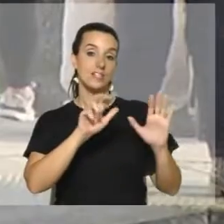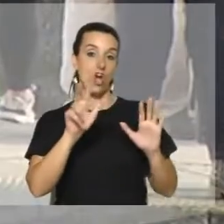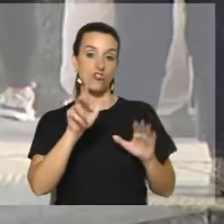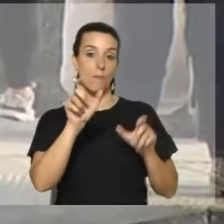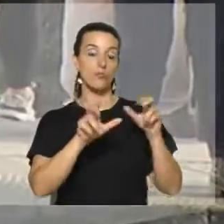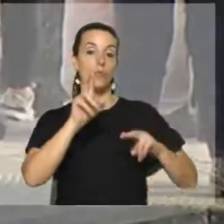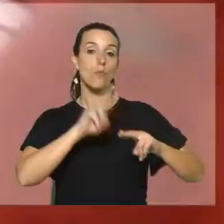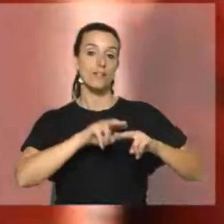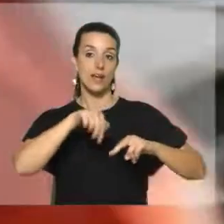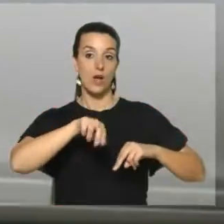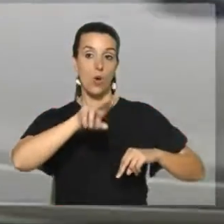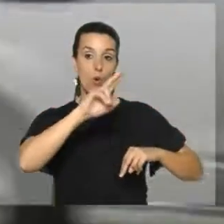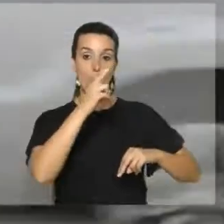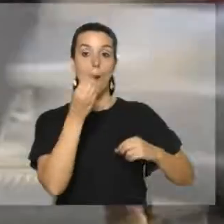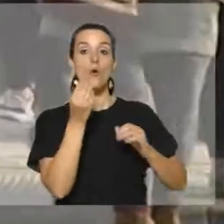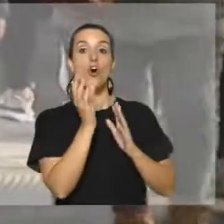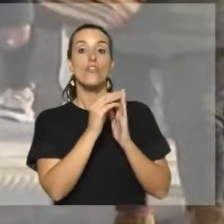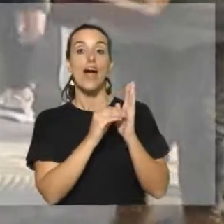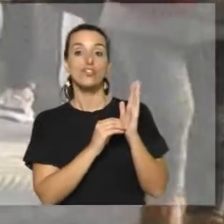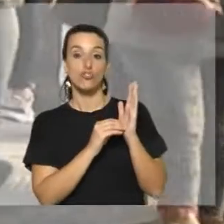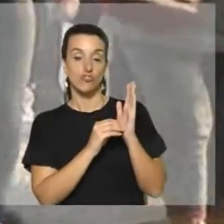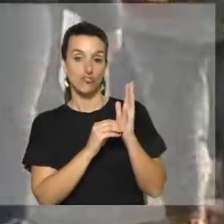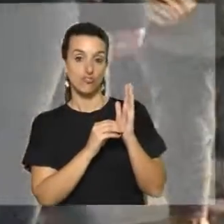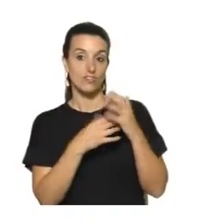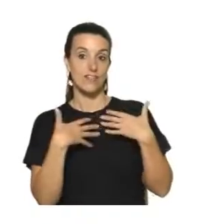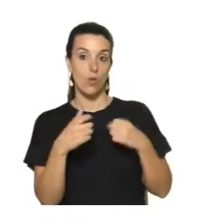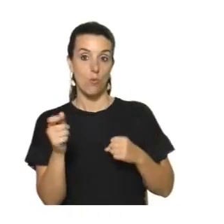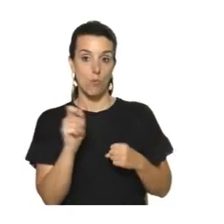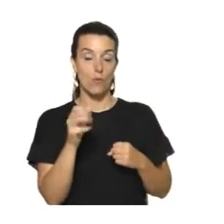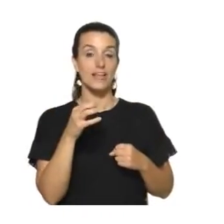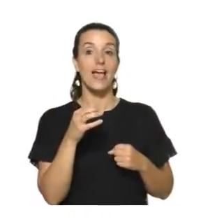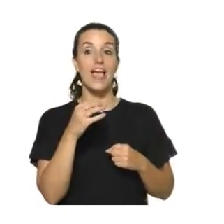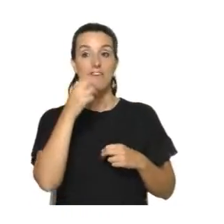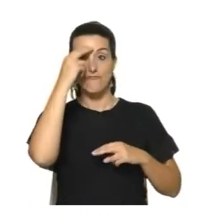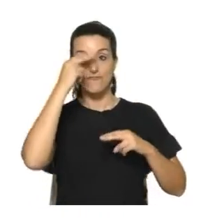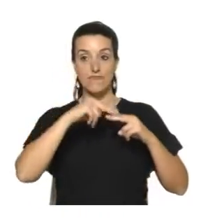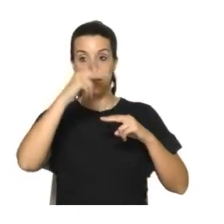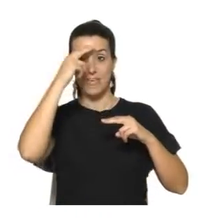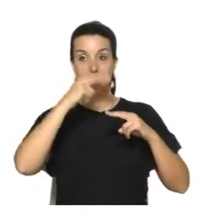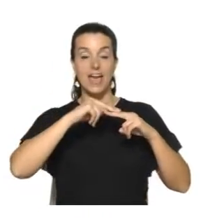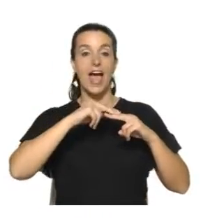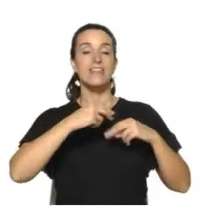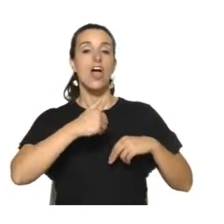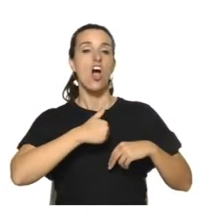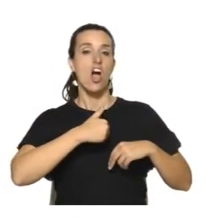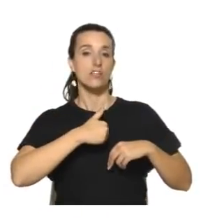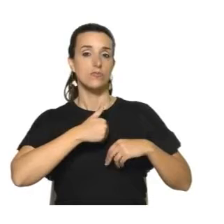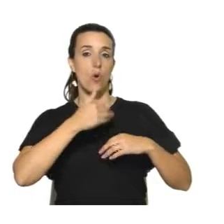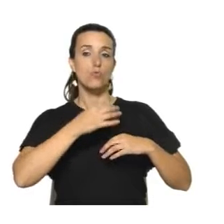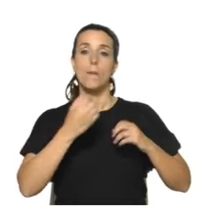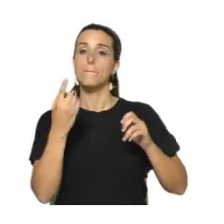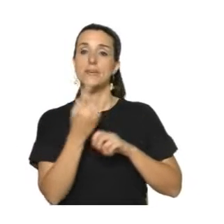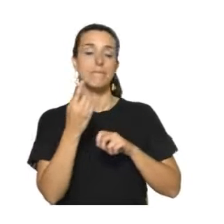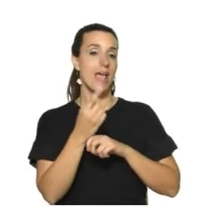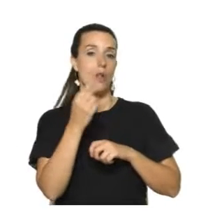defunciones en Uruguay, según los datos del Ministerio de Salud Pública. Las enfermedades cardiovasculares fueron la primera causa de muerte,